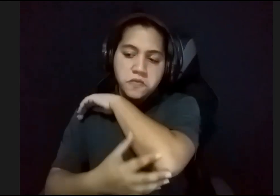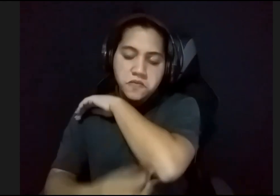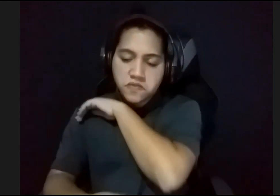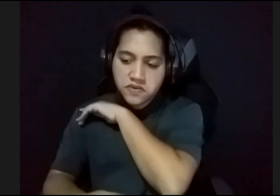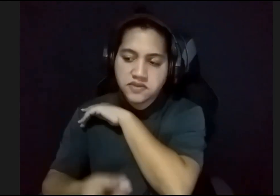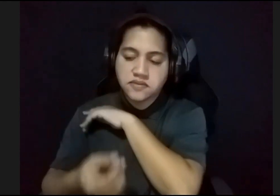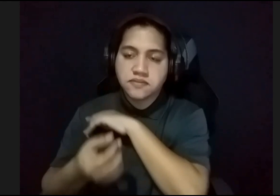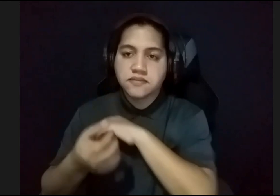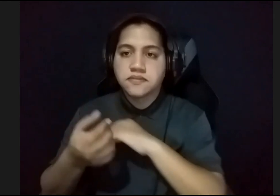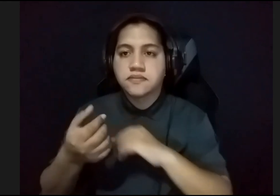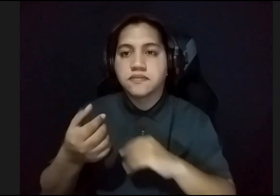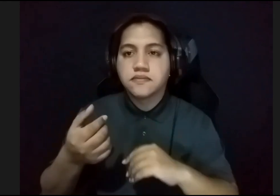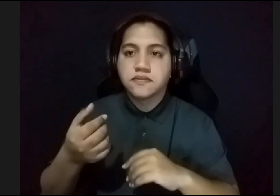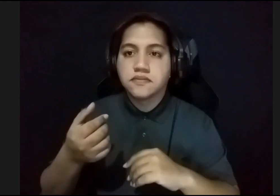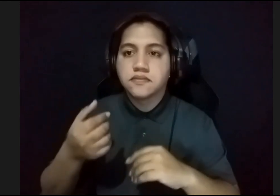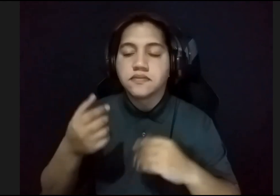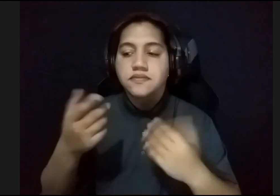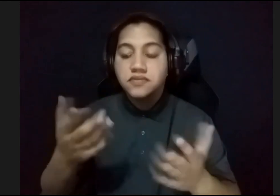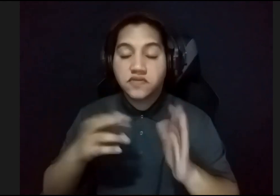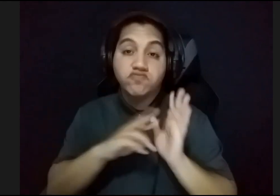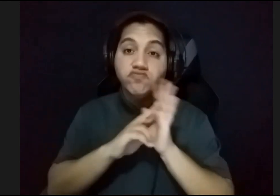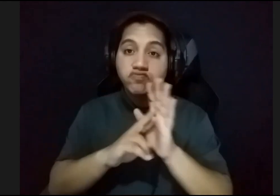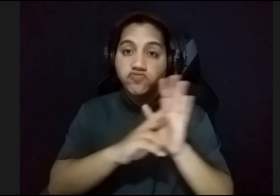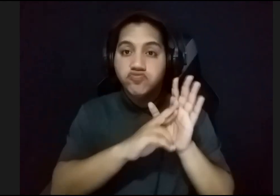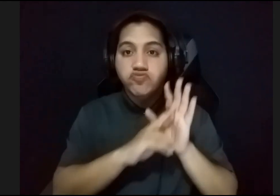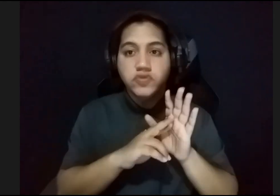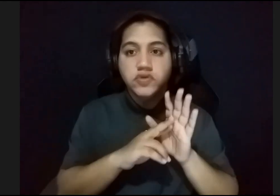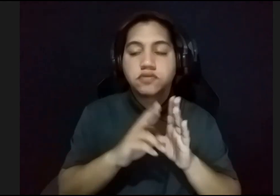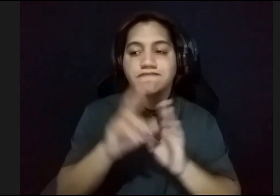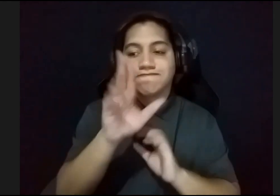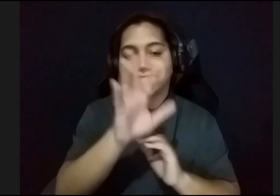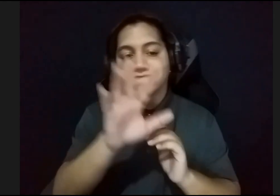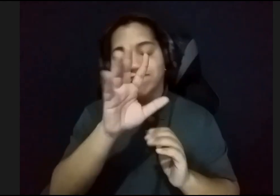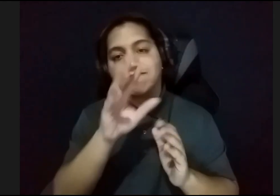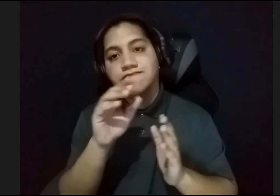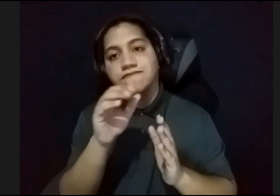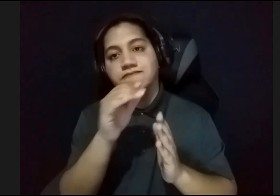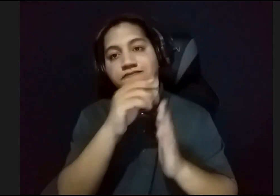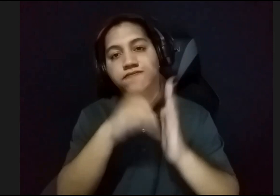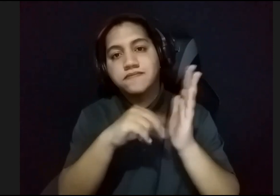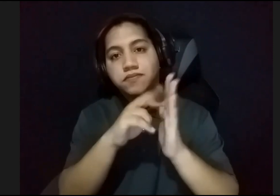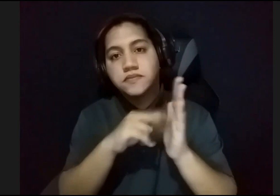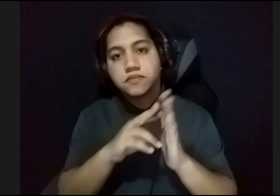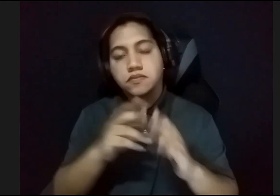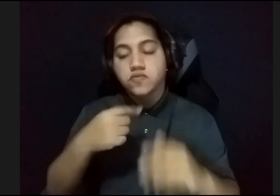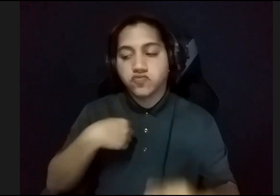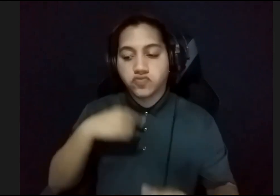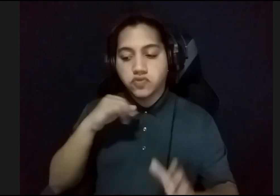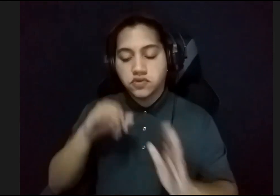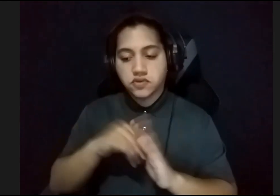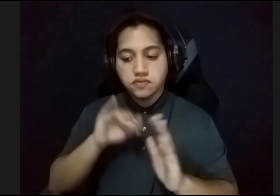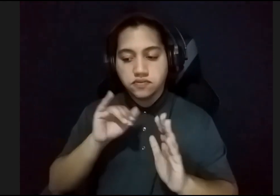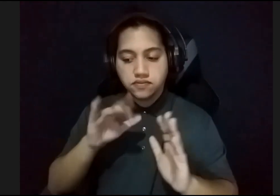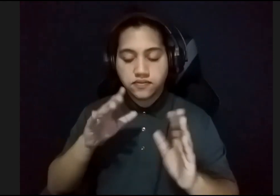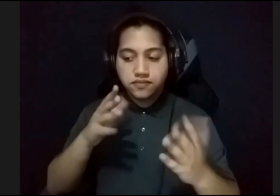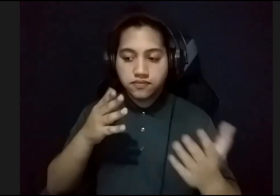o sea, hay mucha iconografía, mucha lectura, muy dramática, bueno, por lo menos, yo me identifico, con la pieza, como,